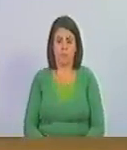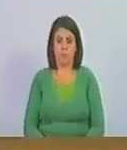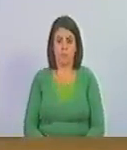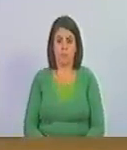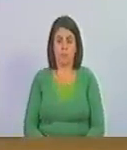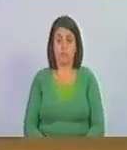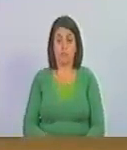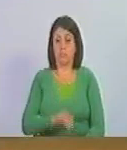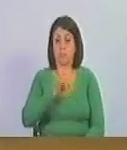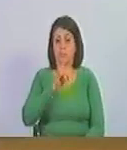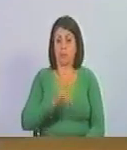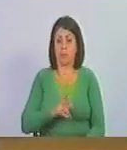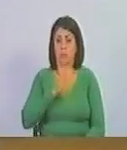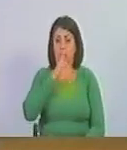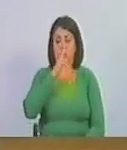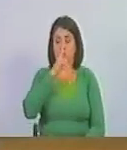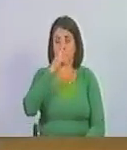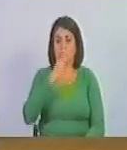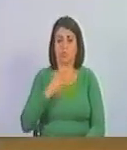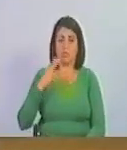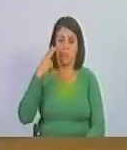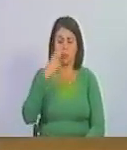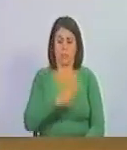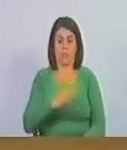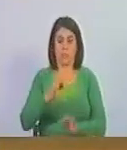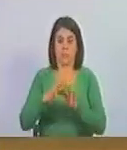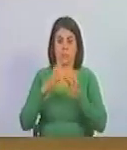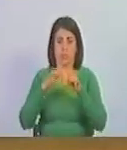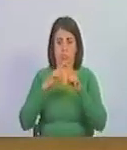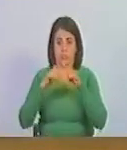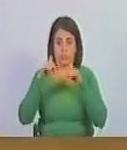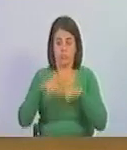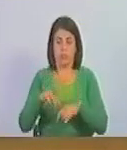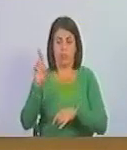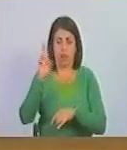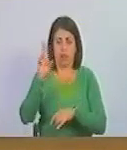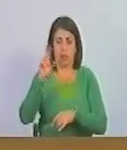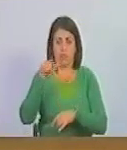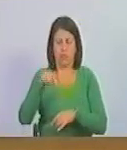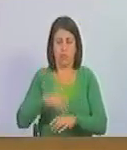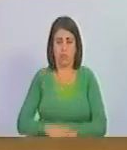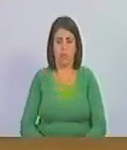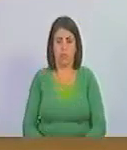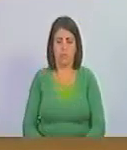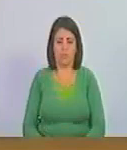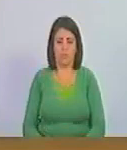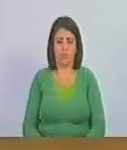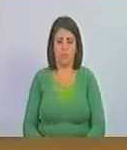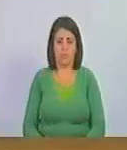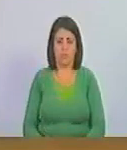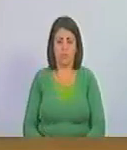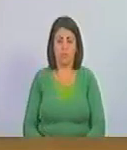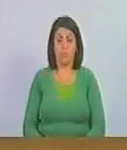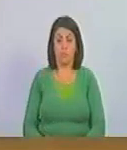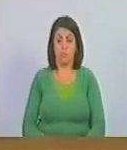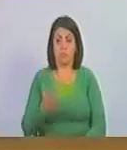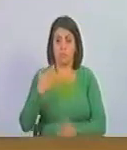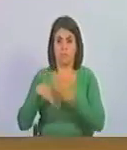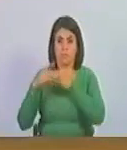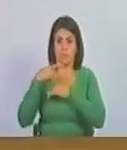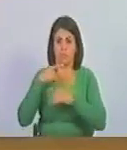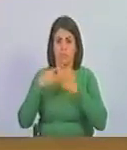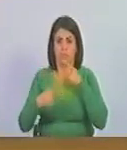terrible, comprometido con la suerte, de una república, que aún no nacía,